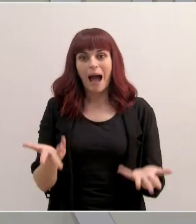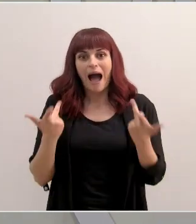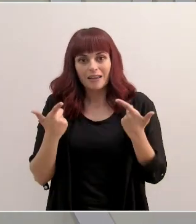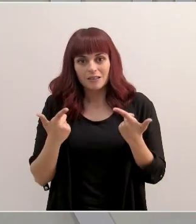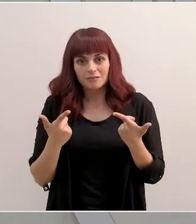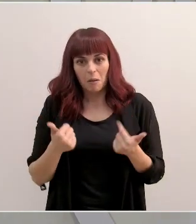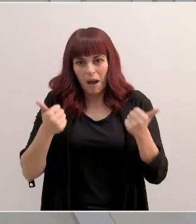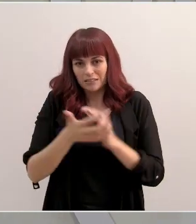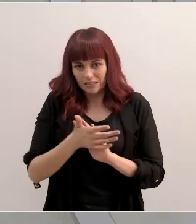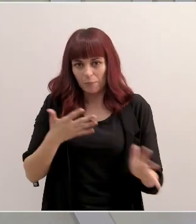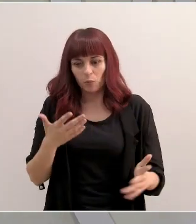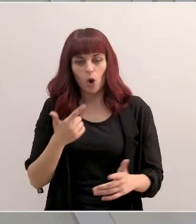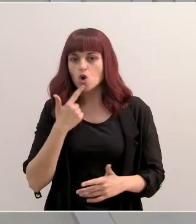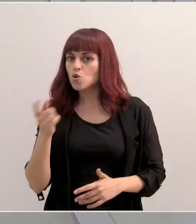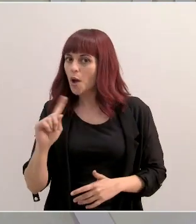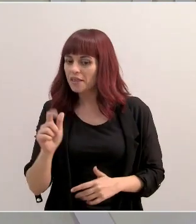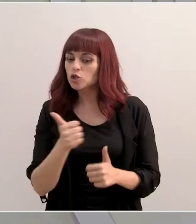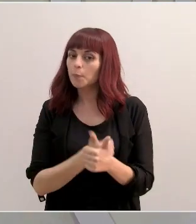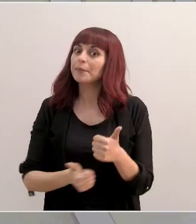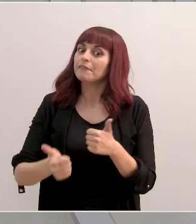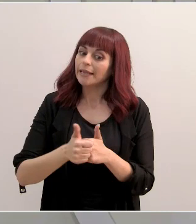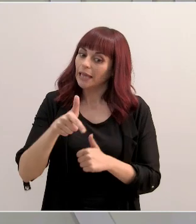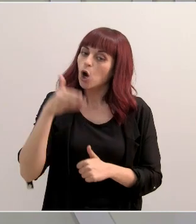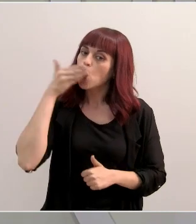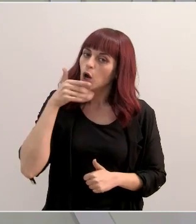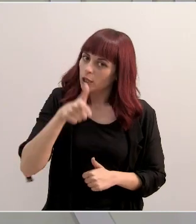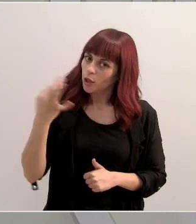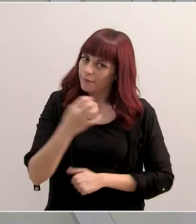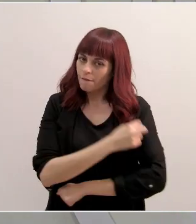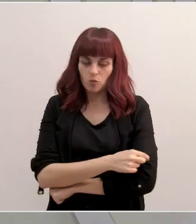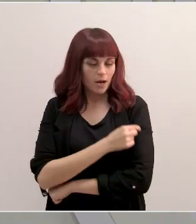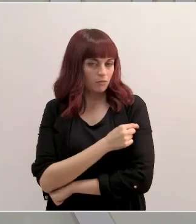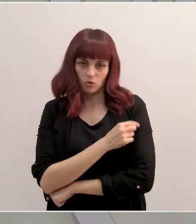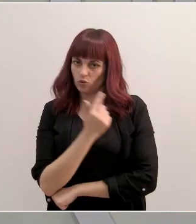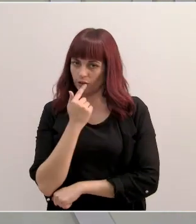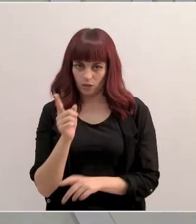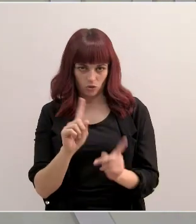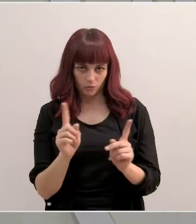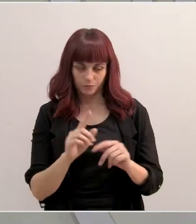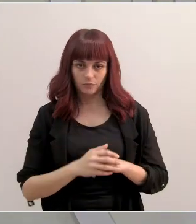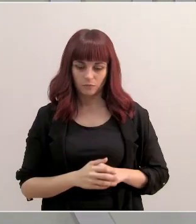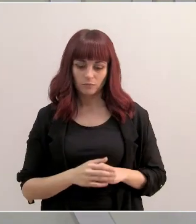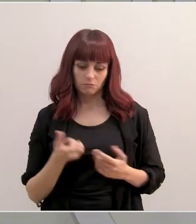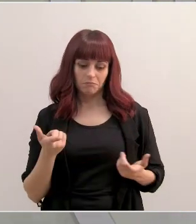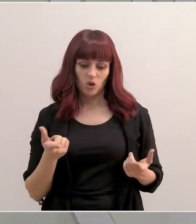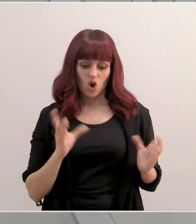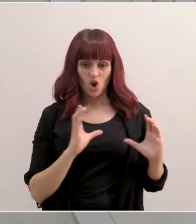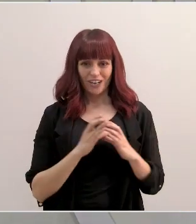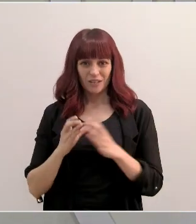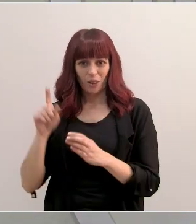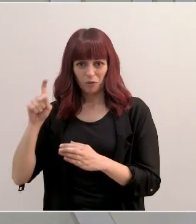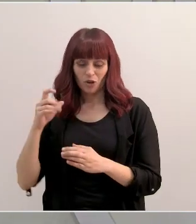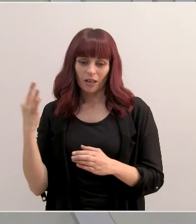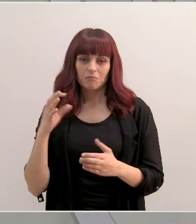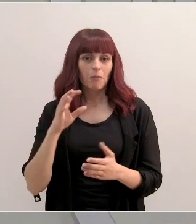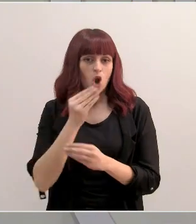la vacunación. Pero no he dicho que sea preferente el centro. En este caso, concretamente, y en estos colectivos, sería más fácil y más ágil hacerlo en